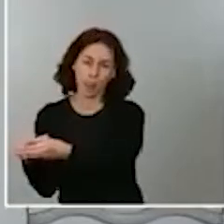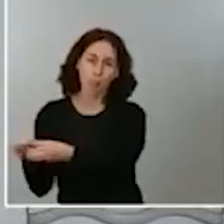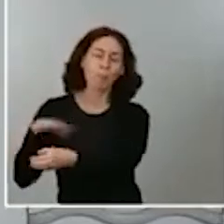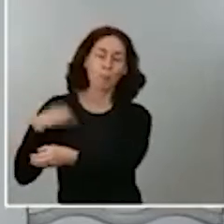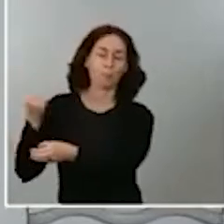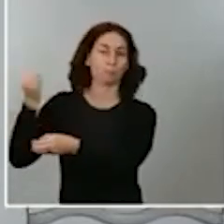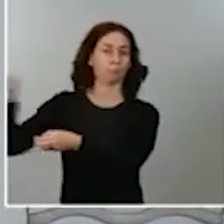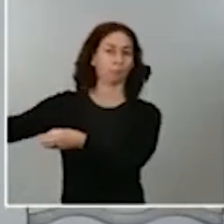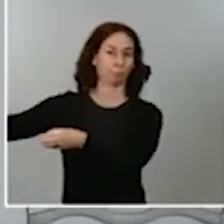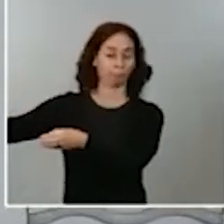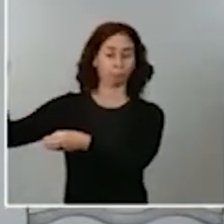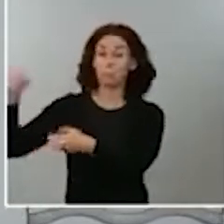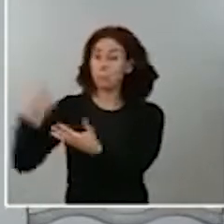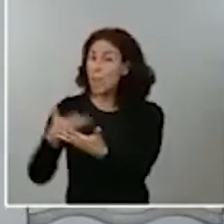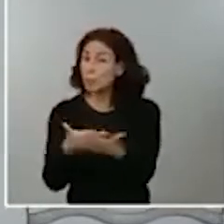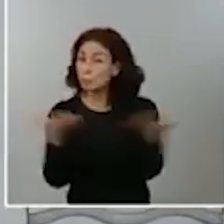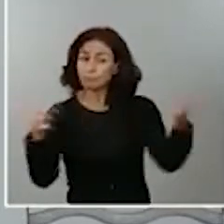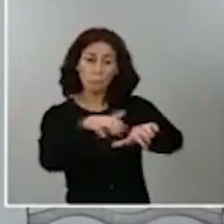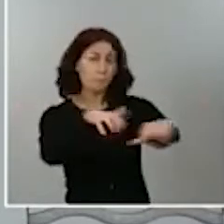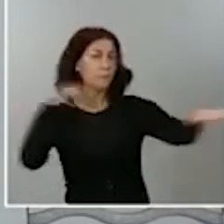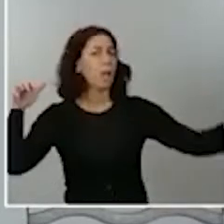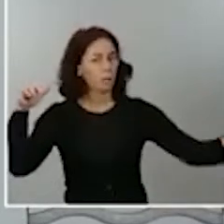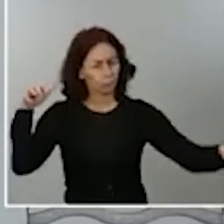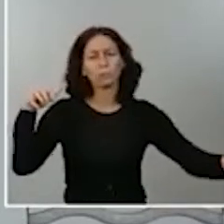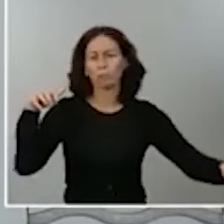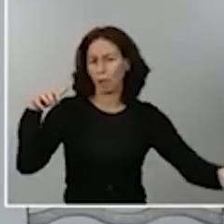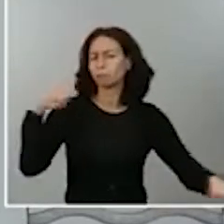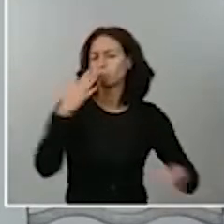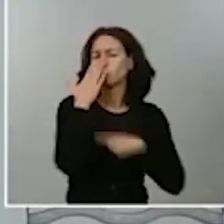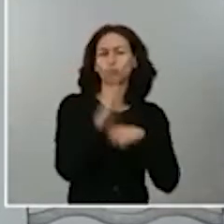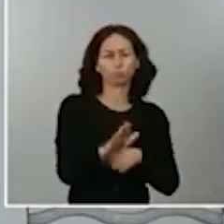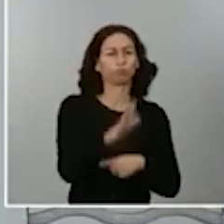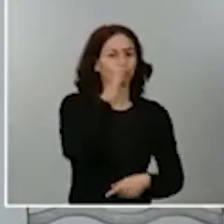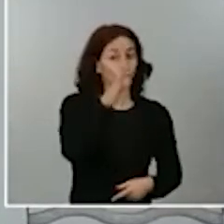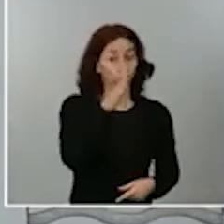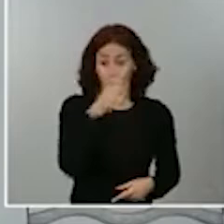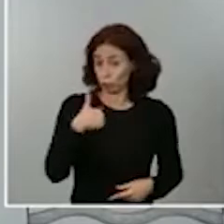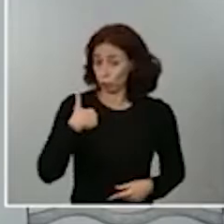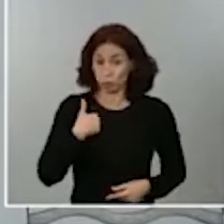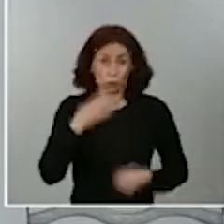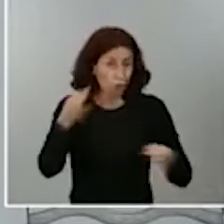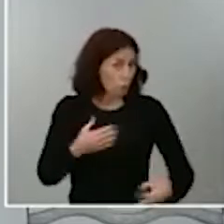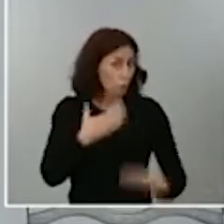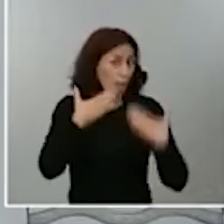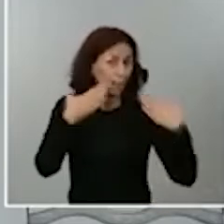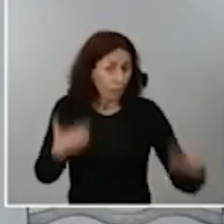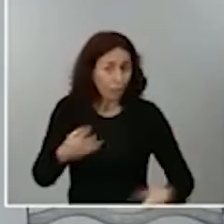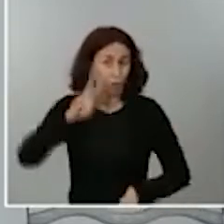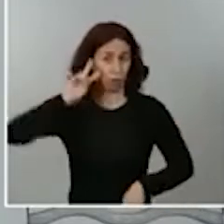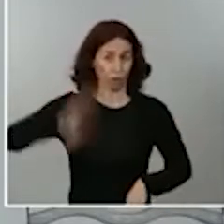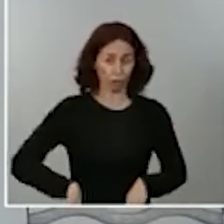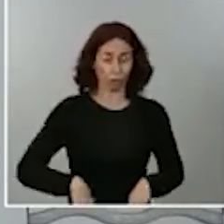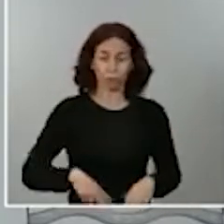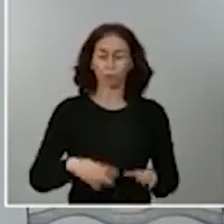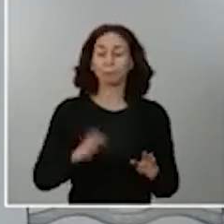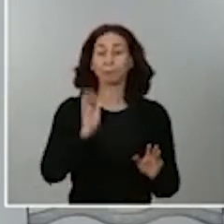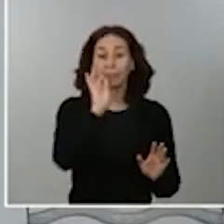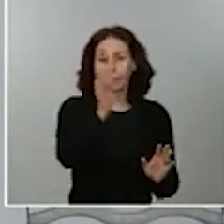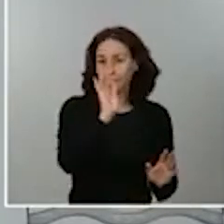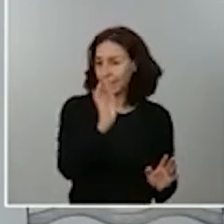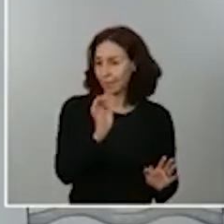teniendo un comportamiento ejemplar que siempre hemos agradecido y reconocido. Y es verdad que todos quisiéramos que las cosas,